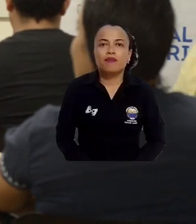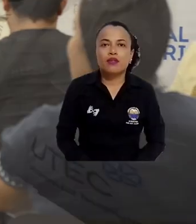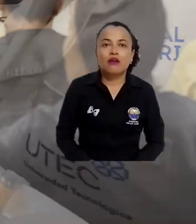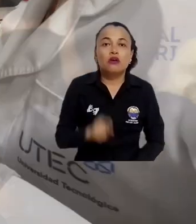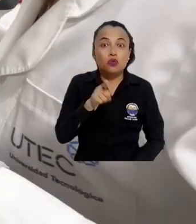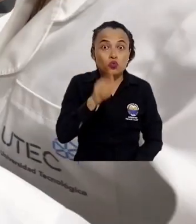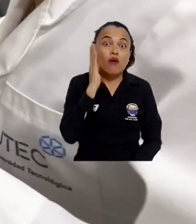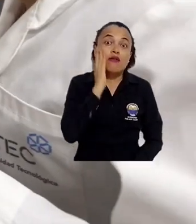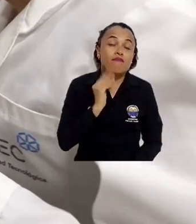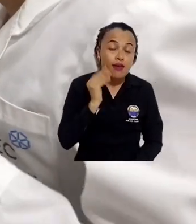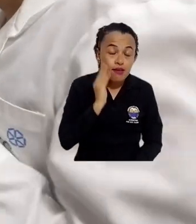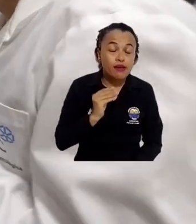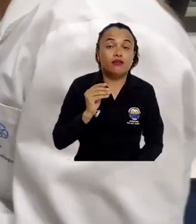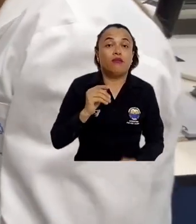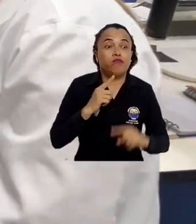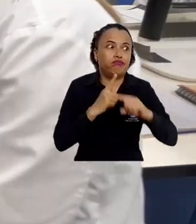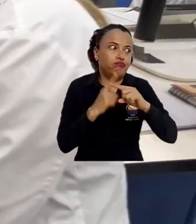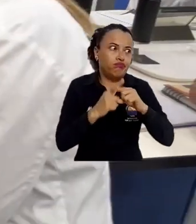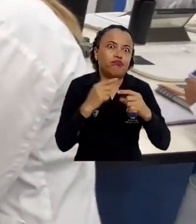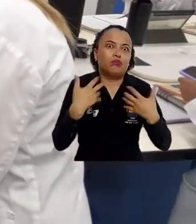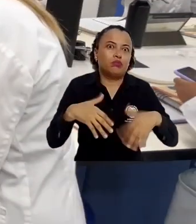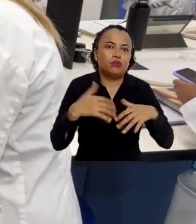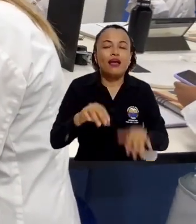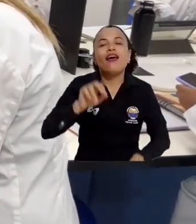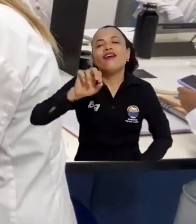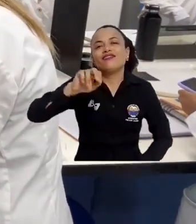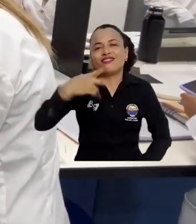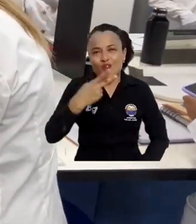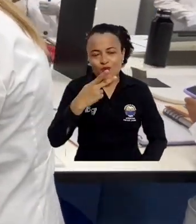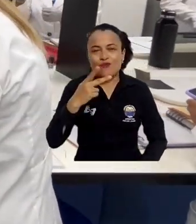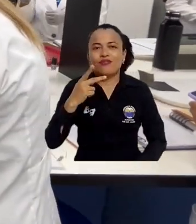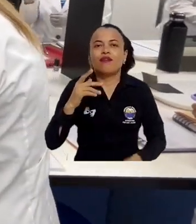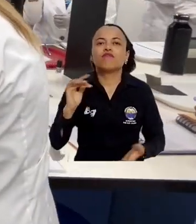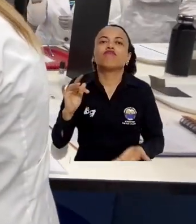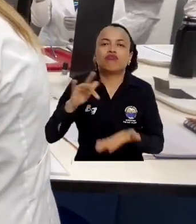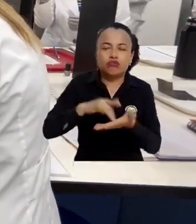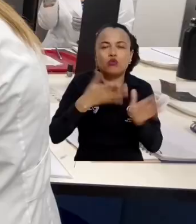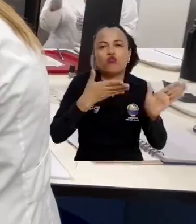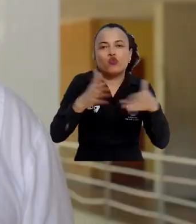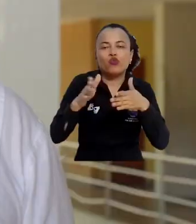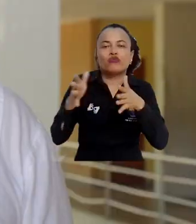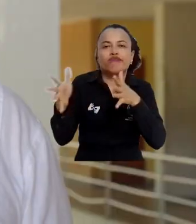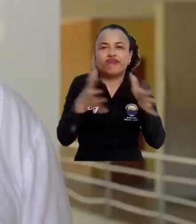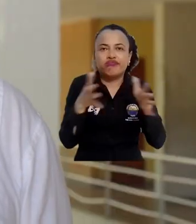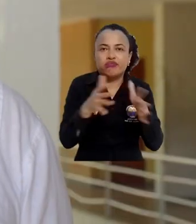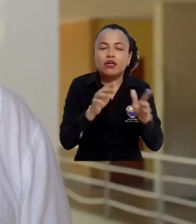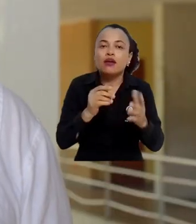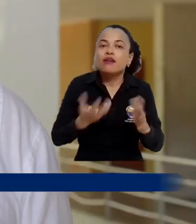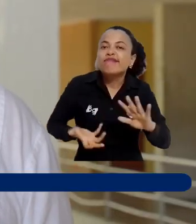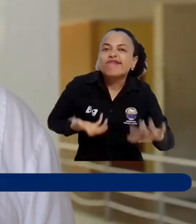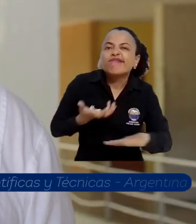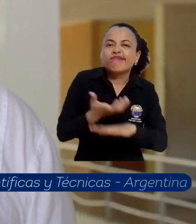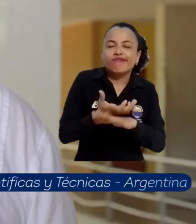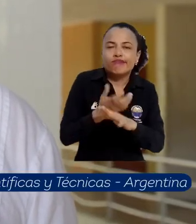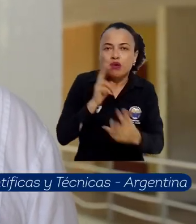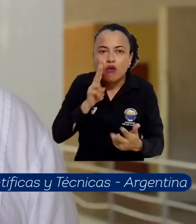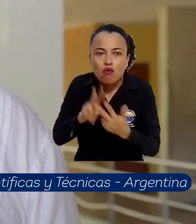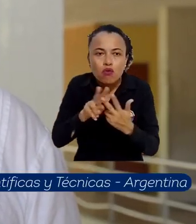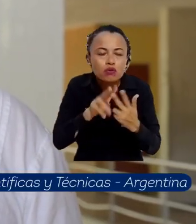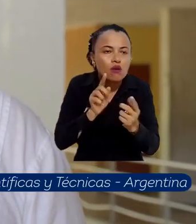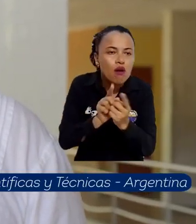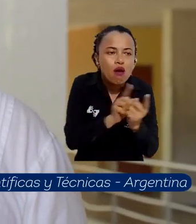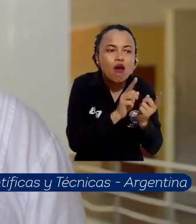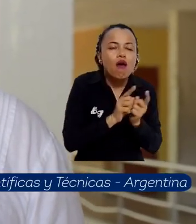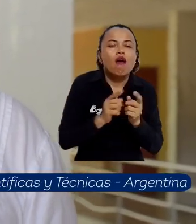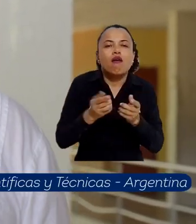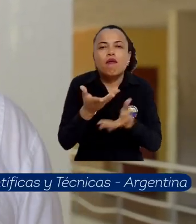una experiencia doblemente positiva. Es la segunda vez que estamos dando un curso y me parece que es un aporte para conocernos